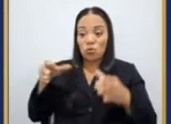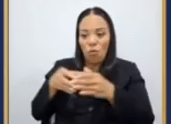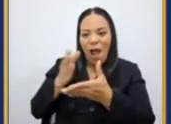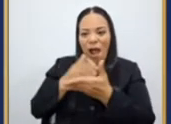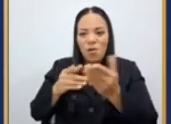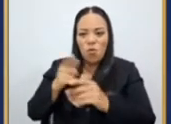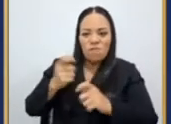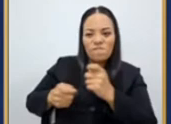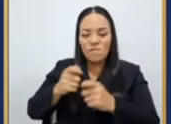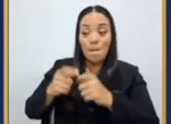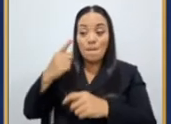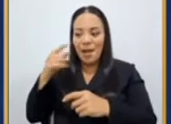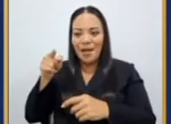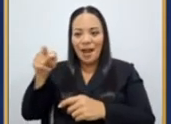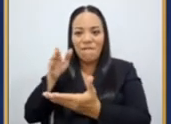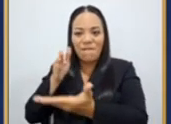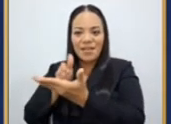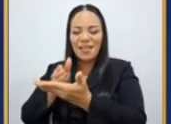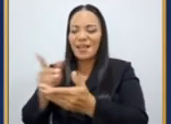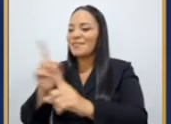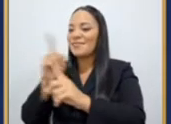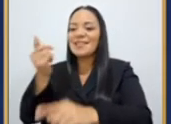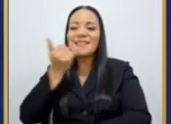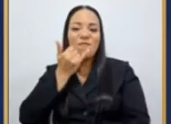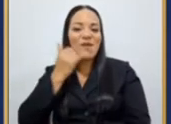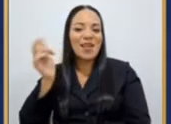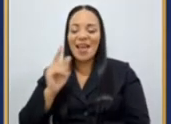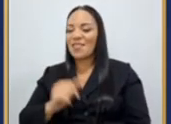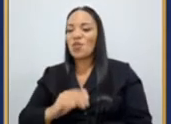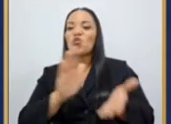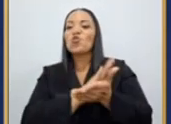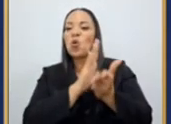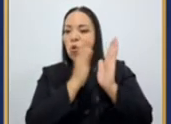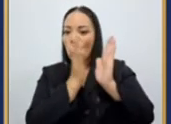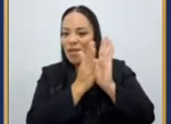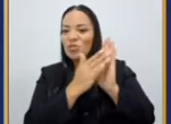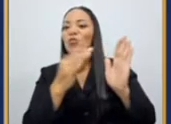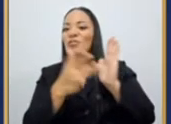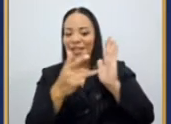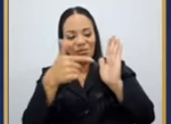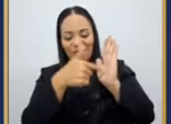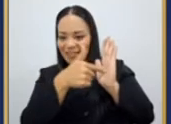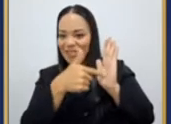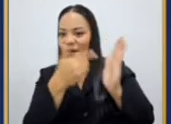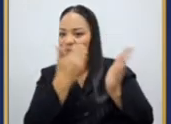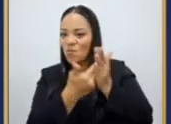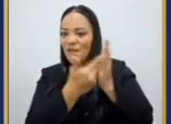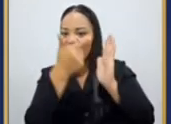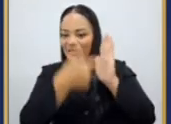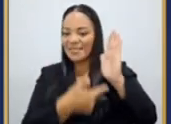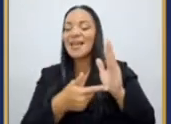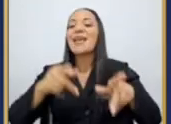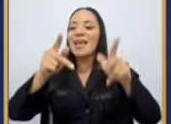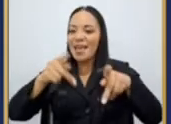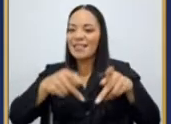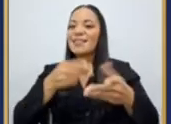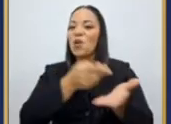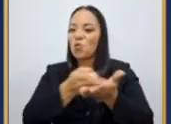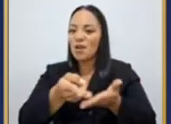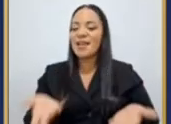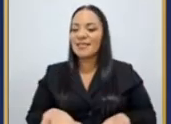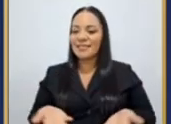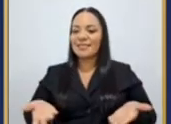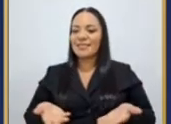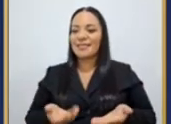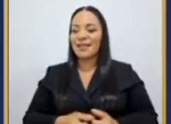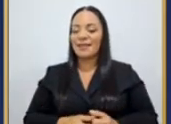totalmente equivocado. Ahí están los documentos técnicos de gente honesta como